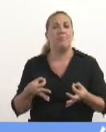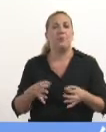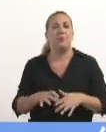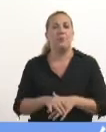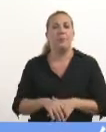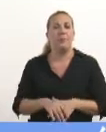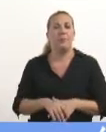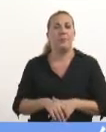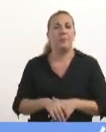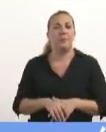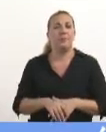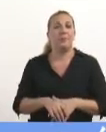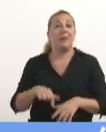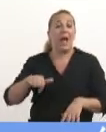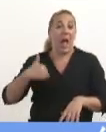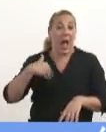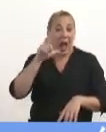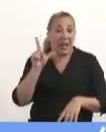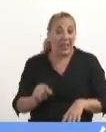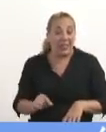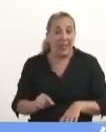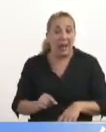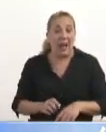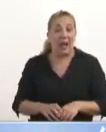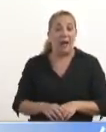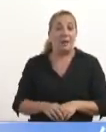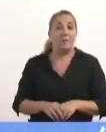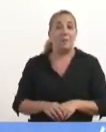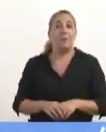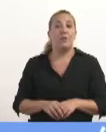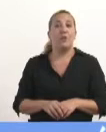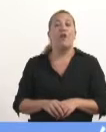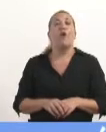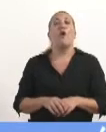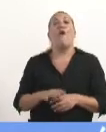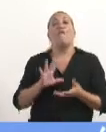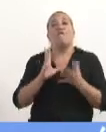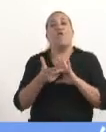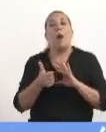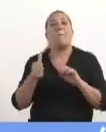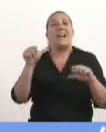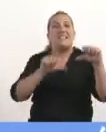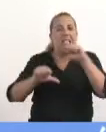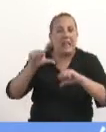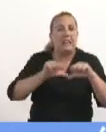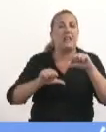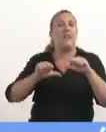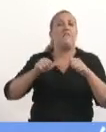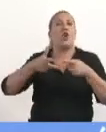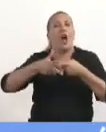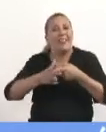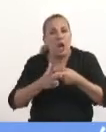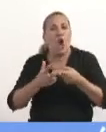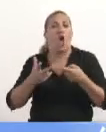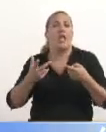La Argentina, en el aspecto científico, tecnológico de